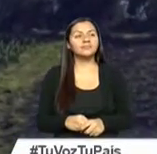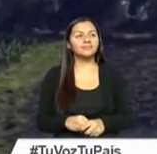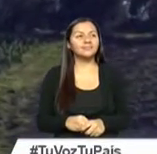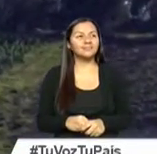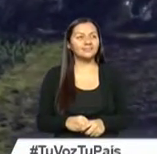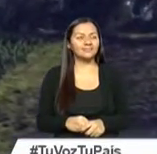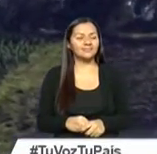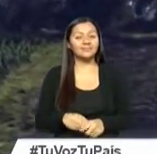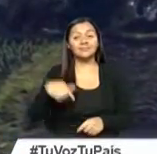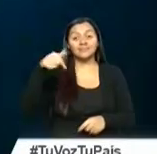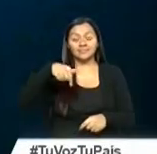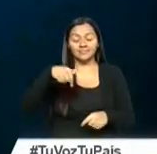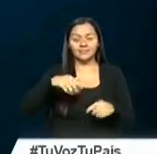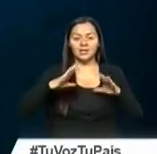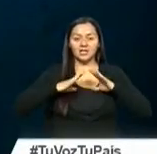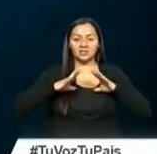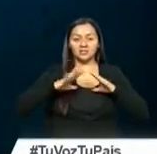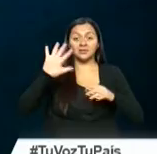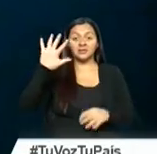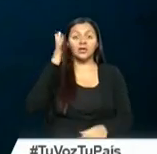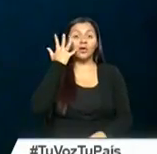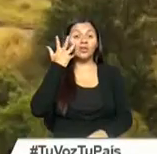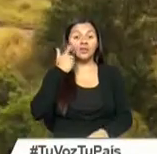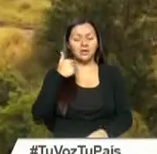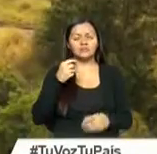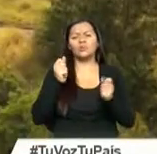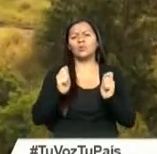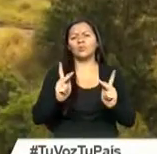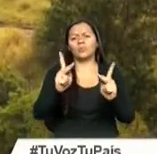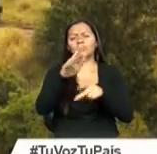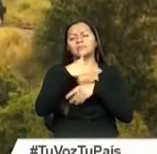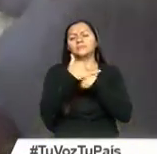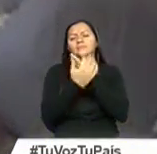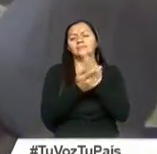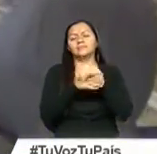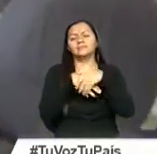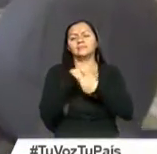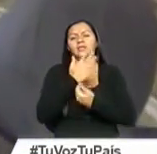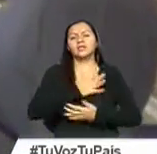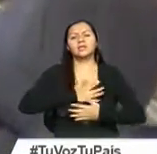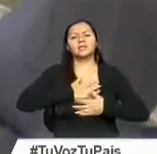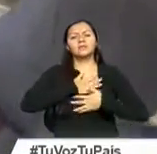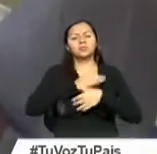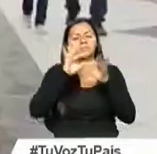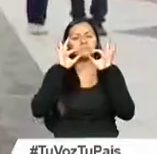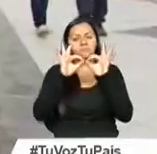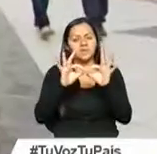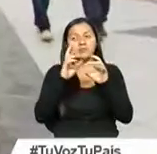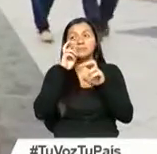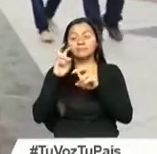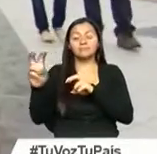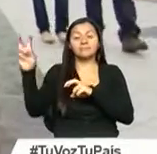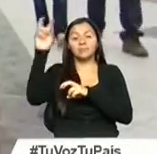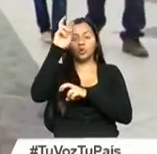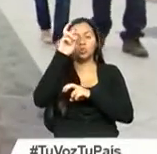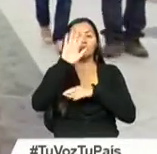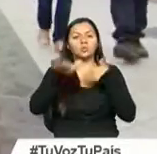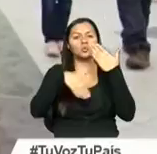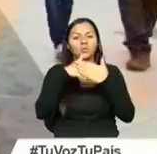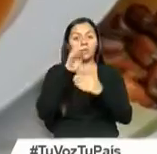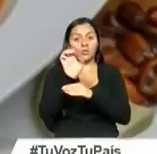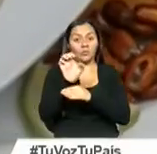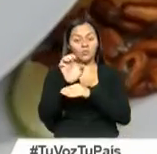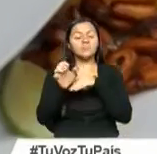Este feriado de cinco días es la oportunidad perfecta para disfrutar de todos los atractivos turísticos que tiene el Ecuador,